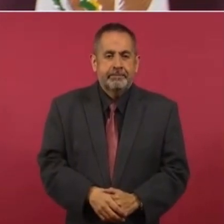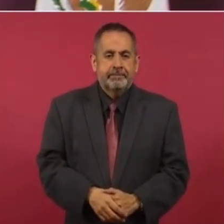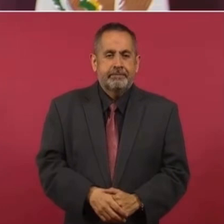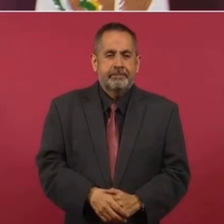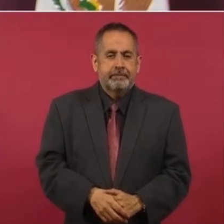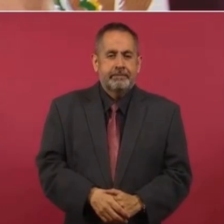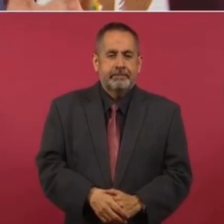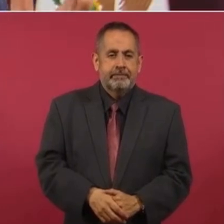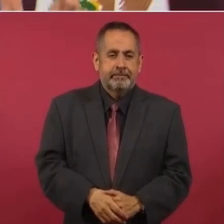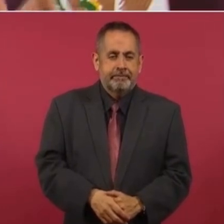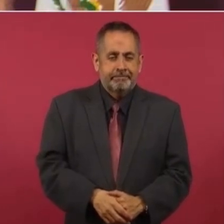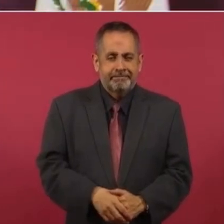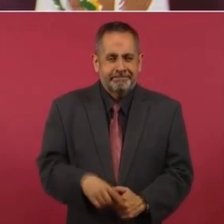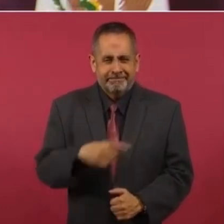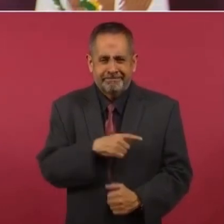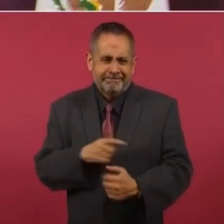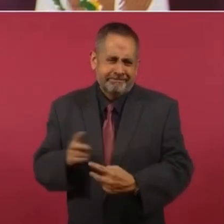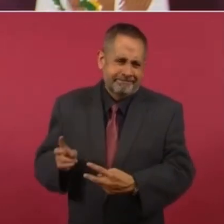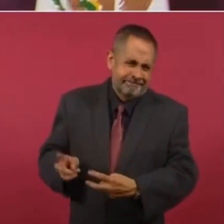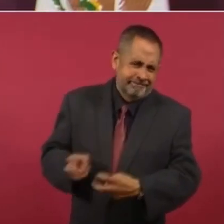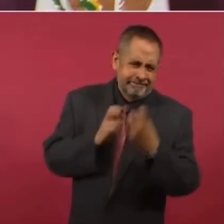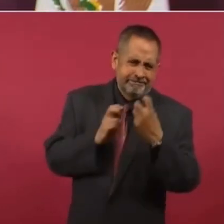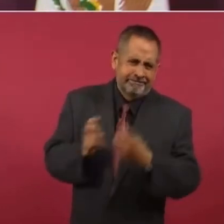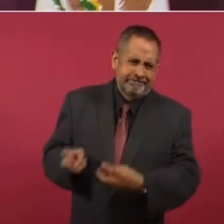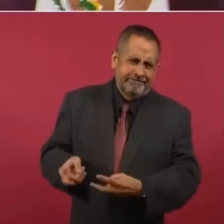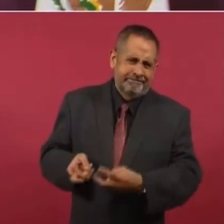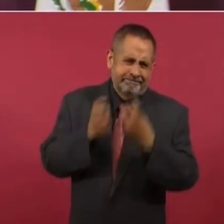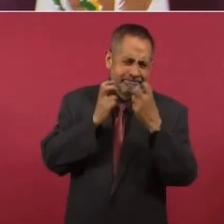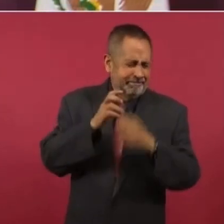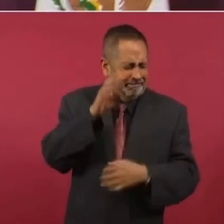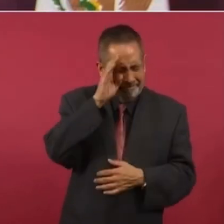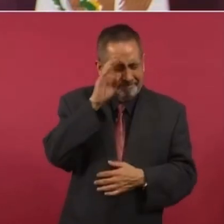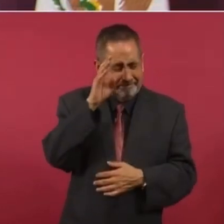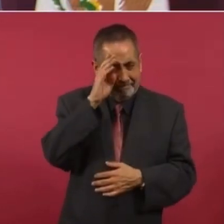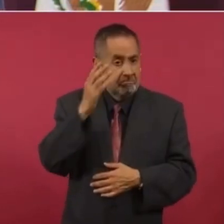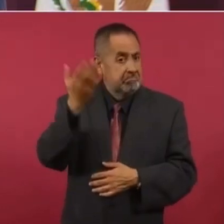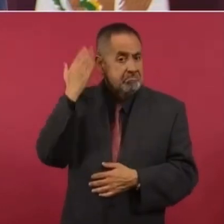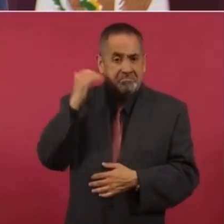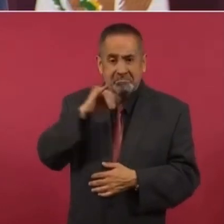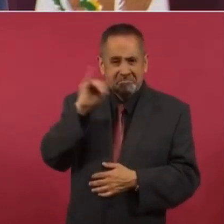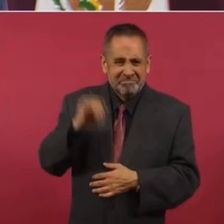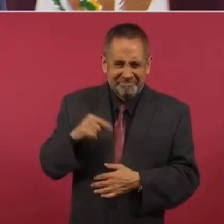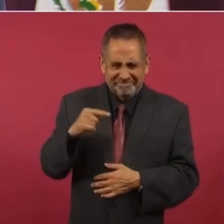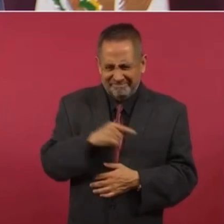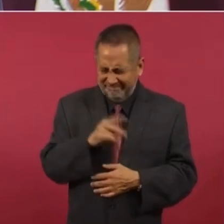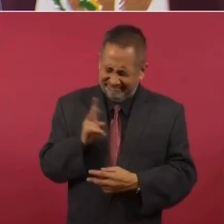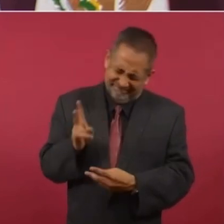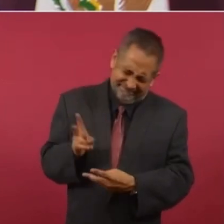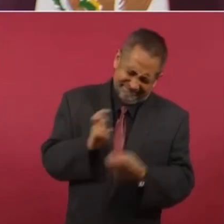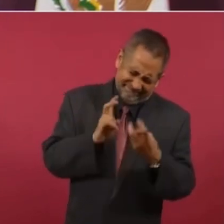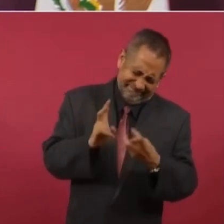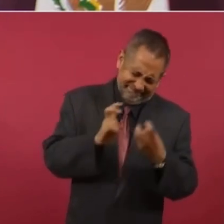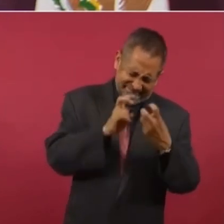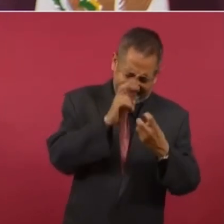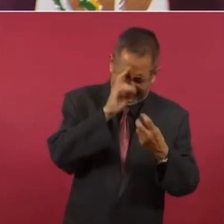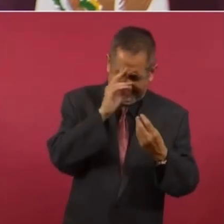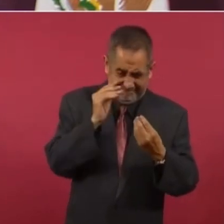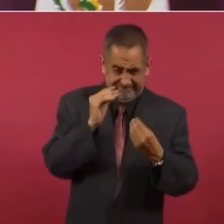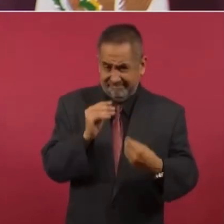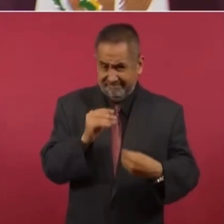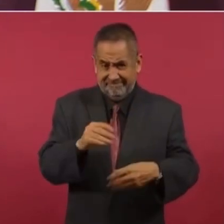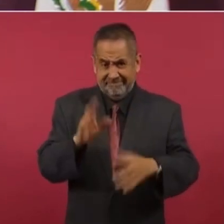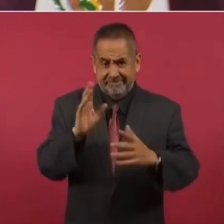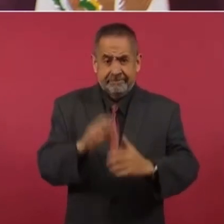Fue un saqueo como nunca se